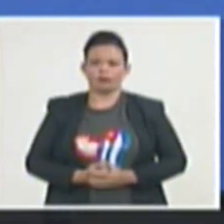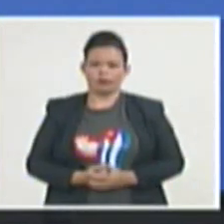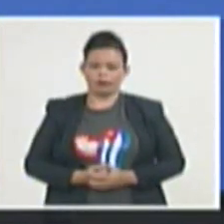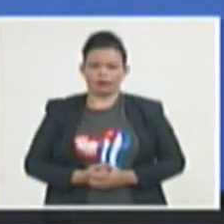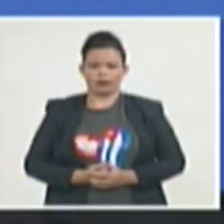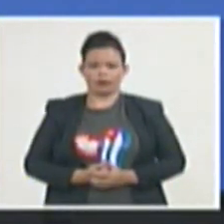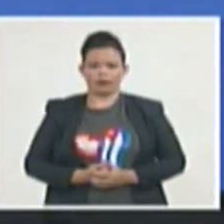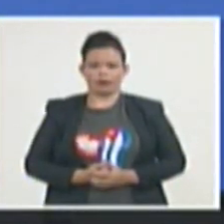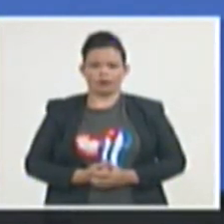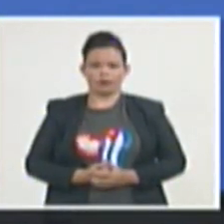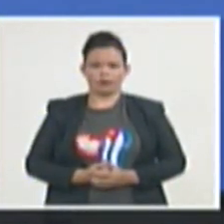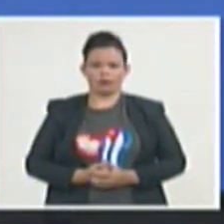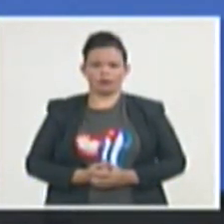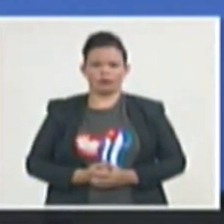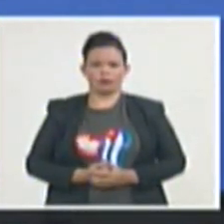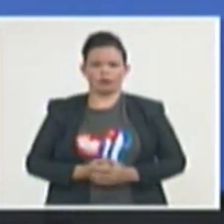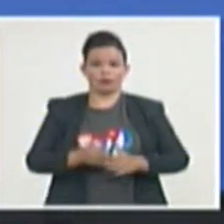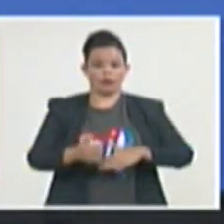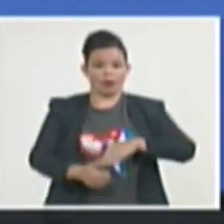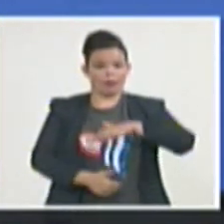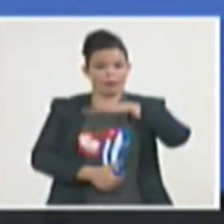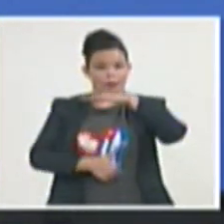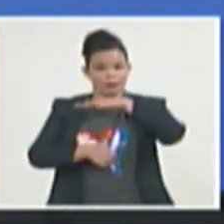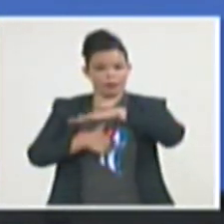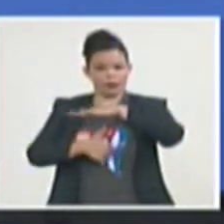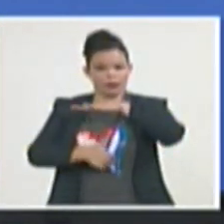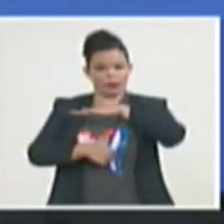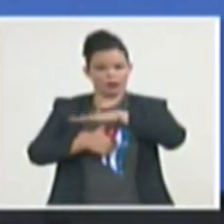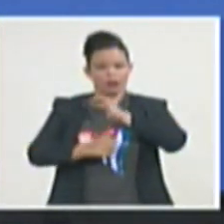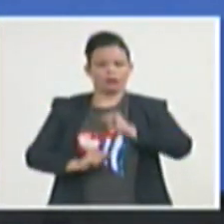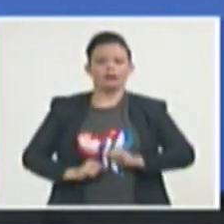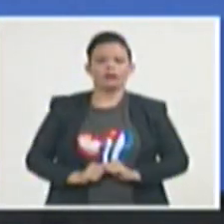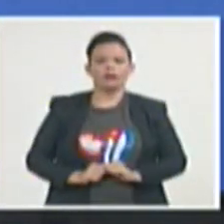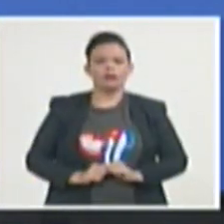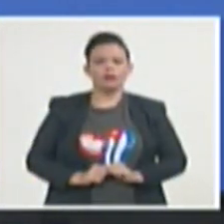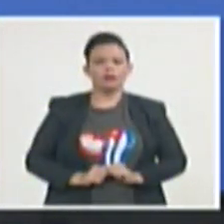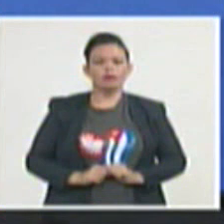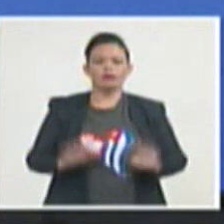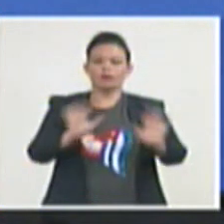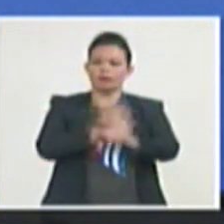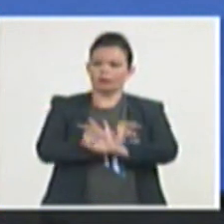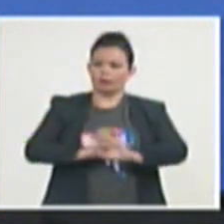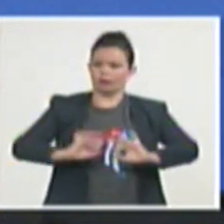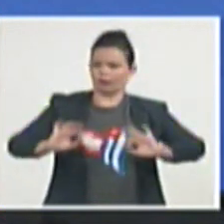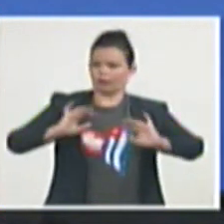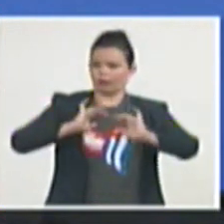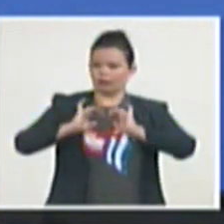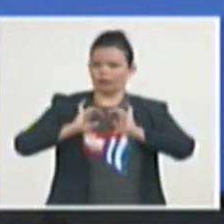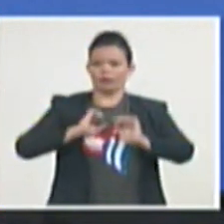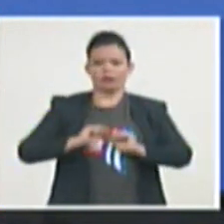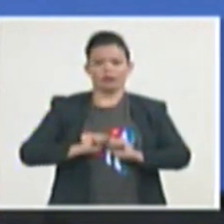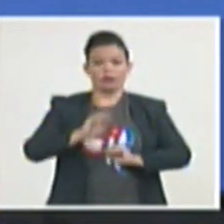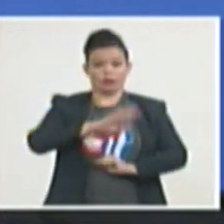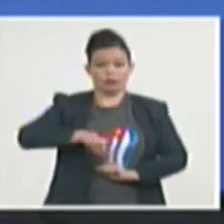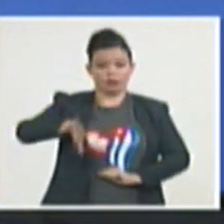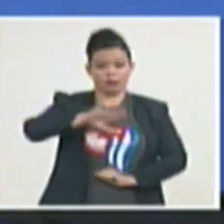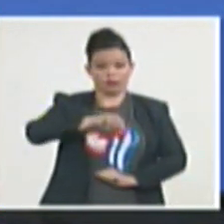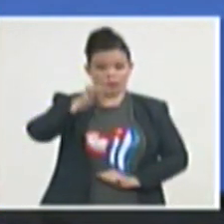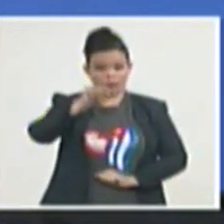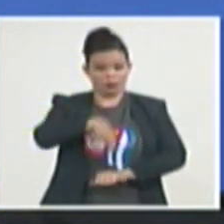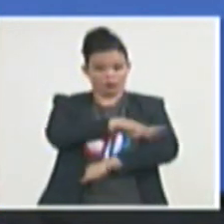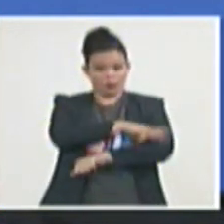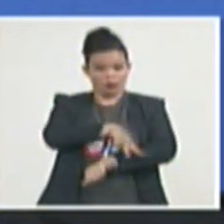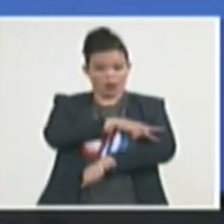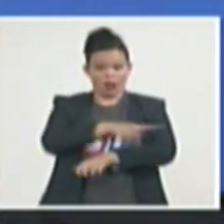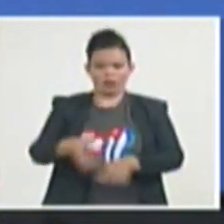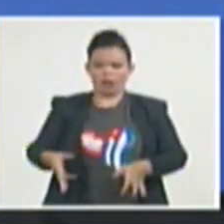Señor Presidente, Excelencias, dicen los expertos que nuestros pequeños estados insulares en desarrollo serán los